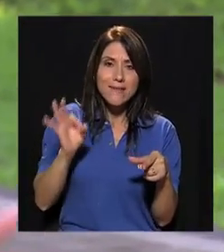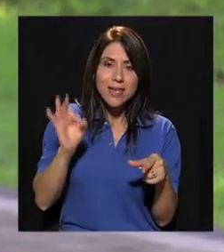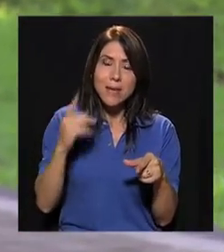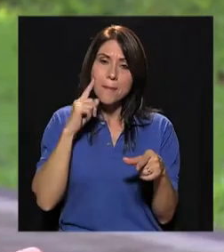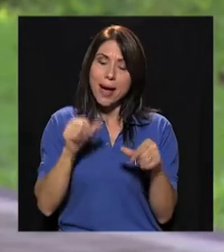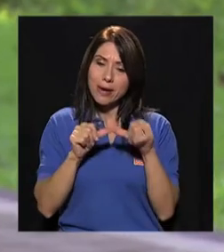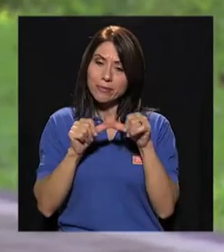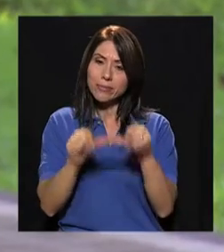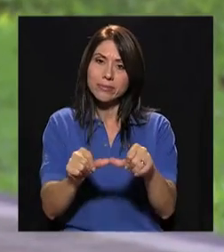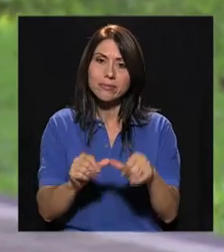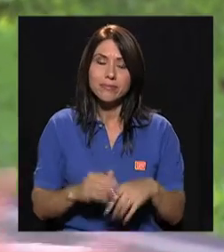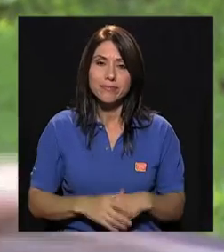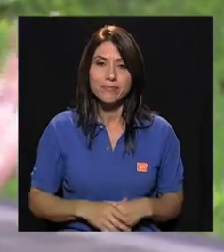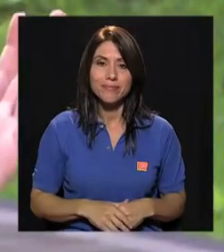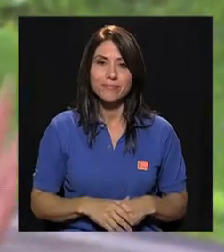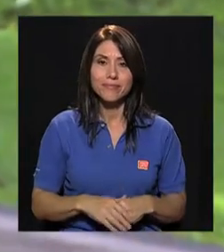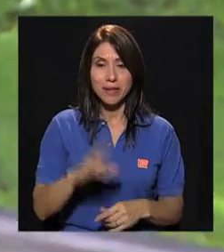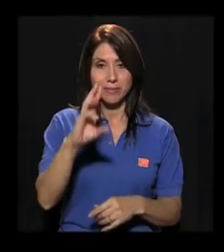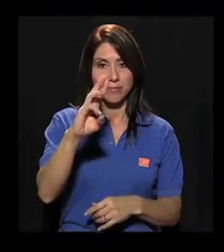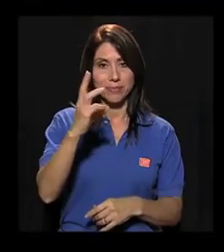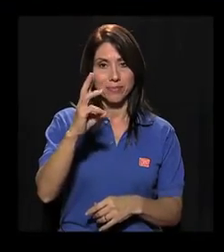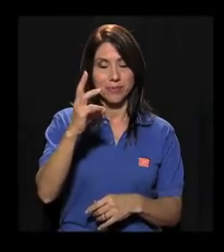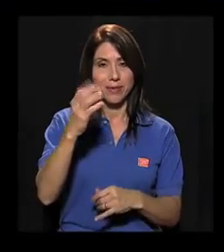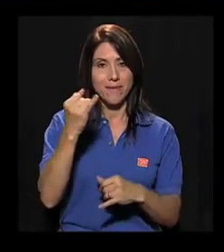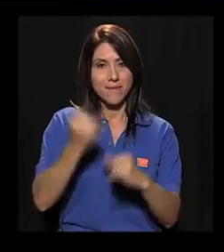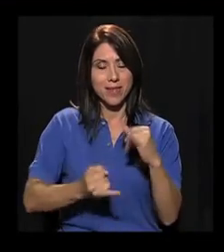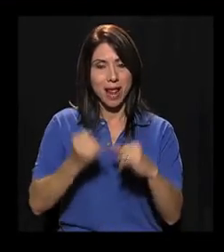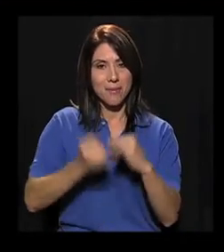que sí están bien para seguir ese camino.